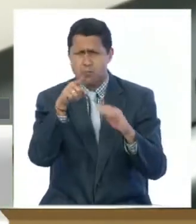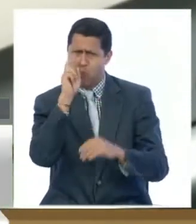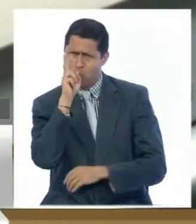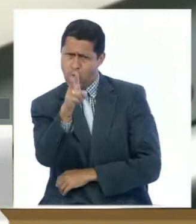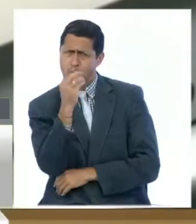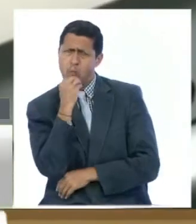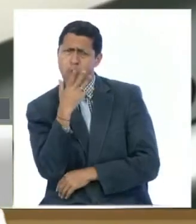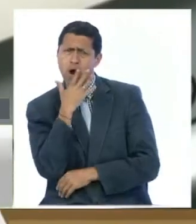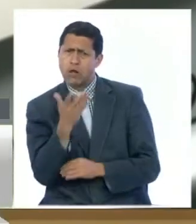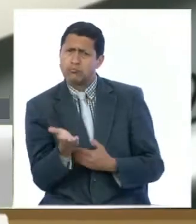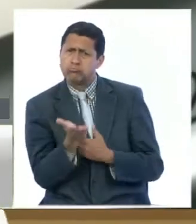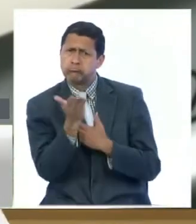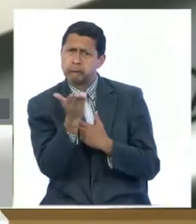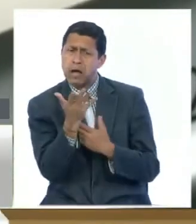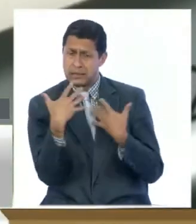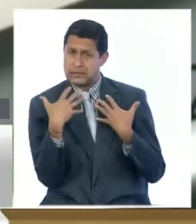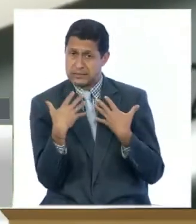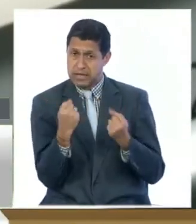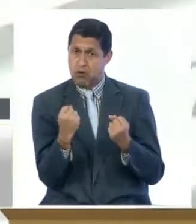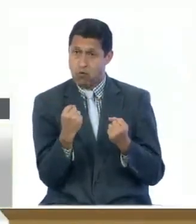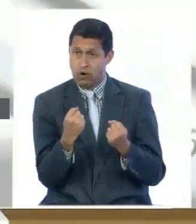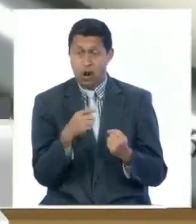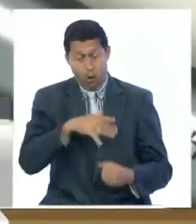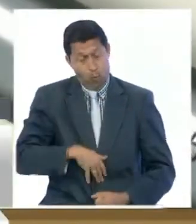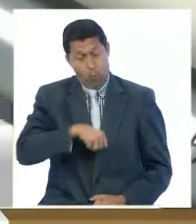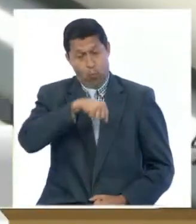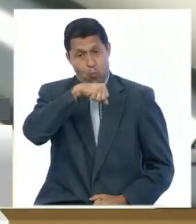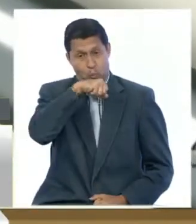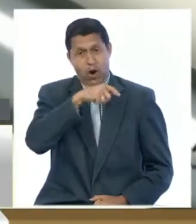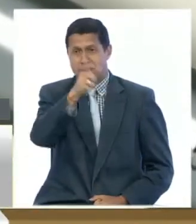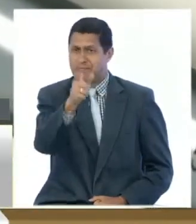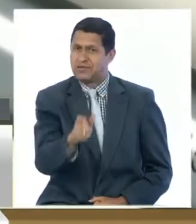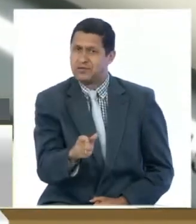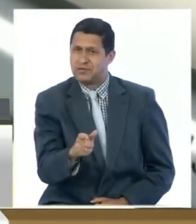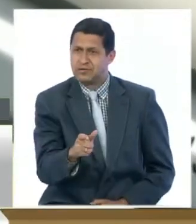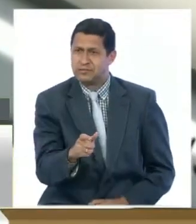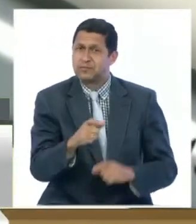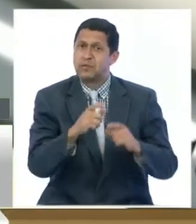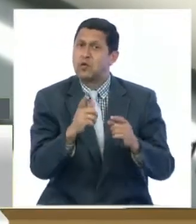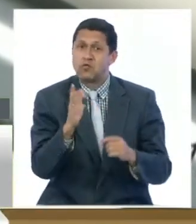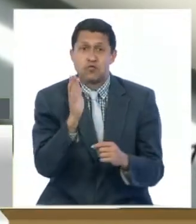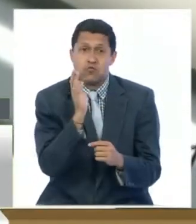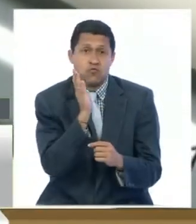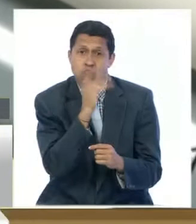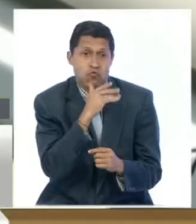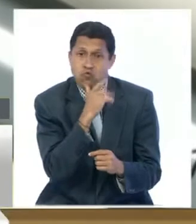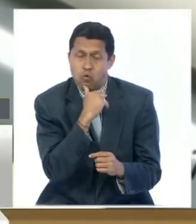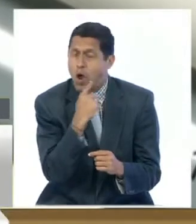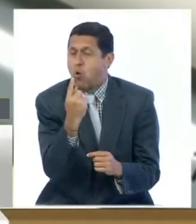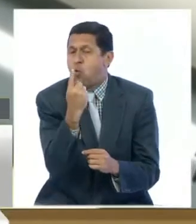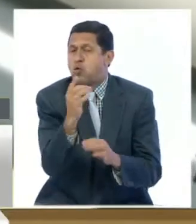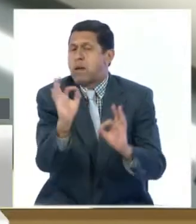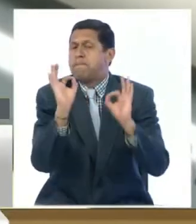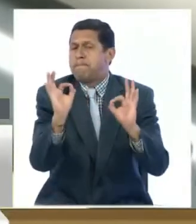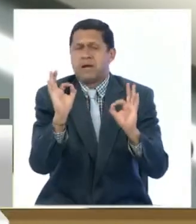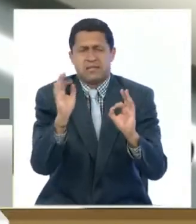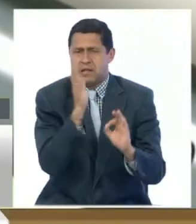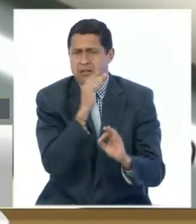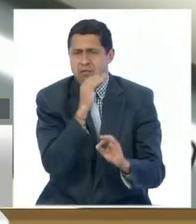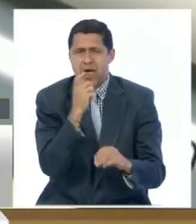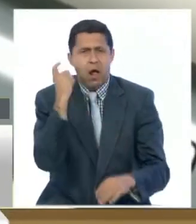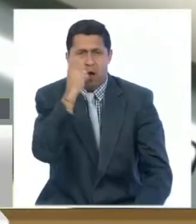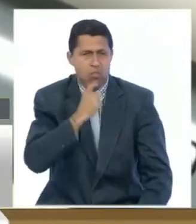busca ofrecer más seguridad y autoestima al paciente. No existe una especialidad de este tipo en la